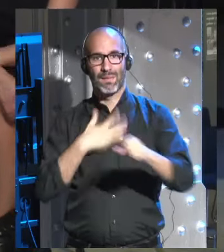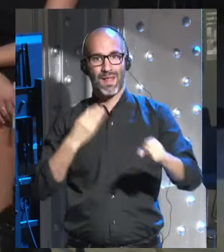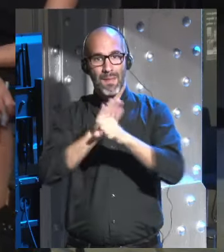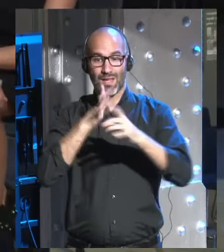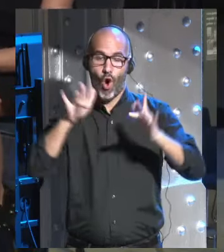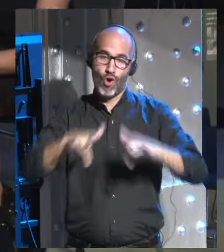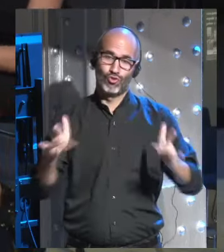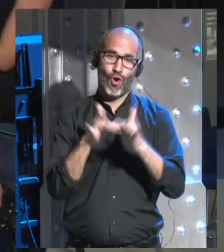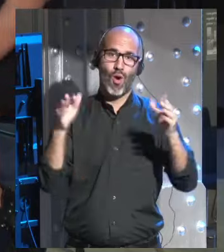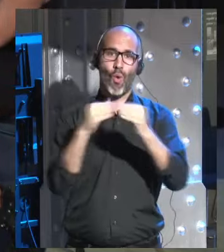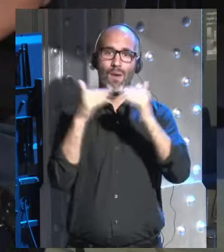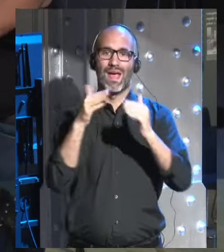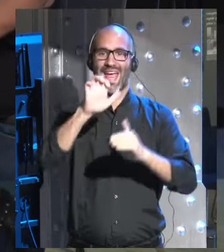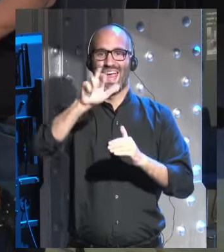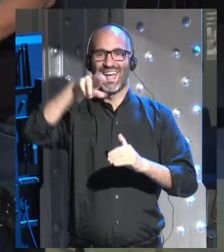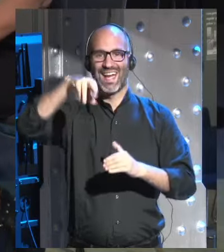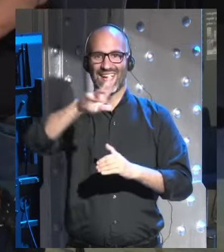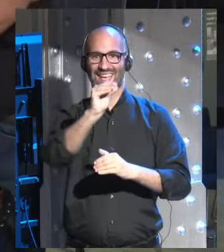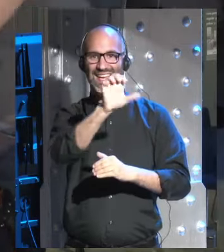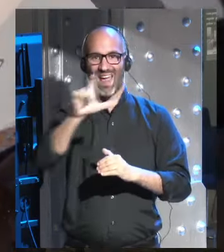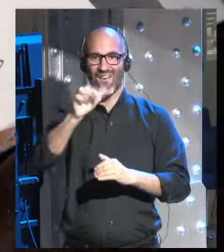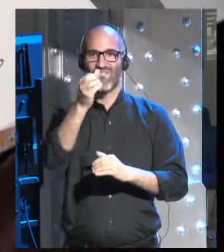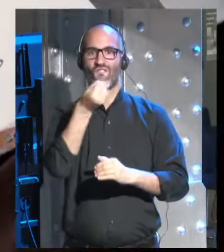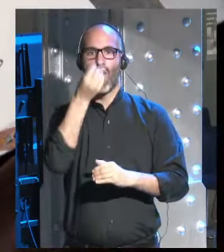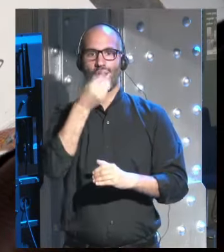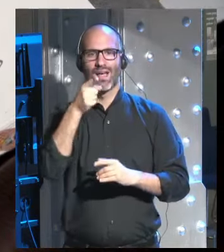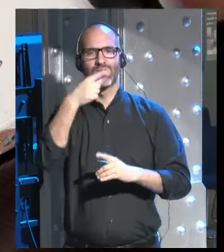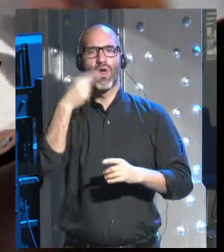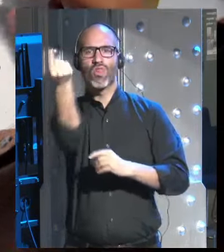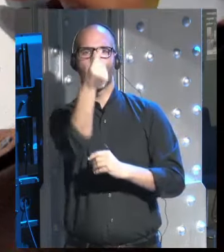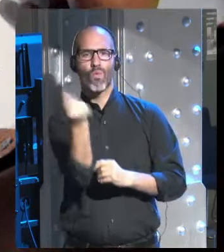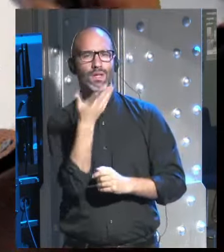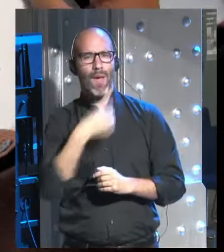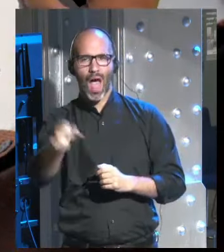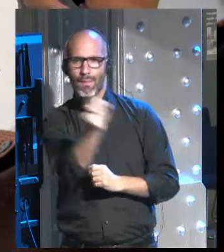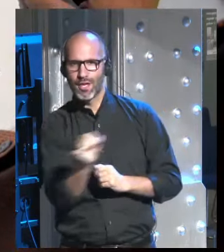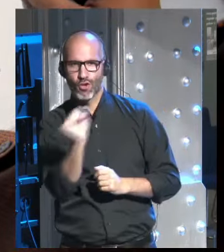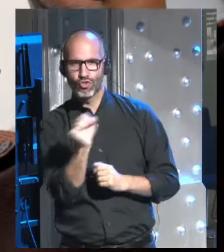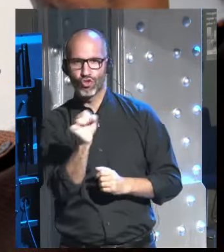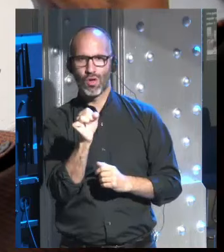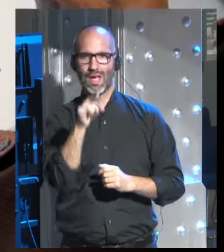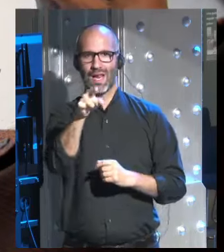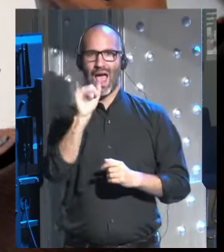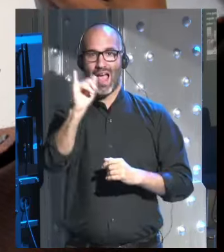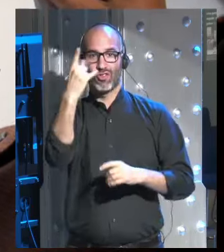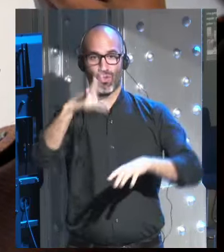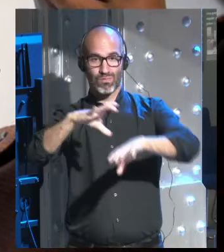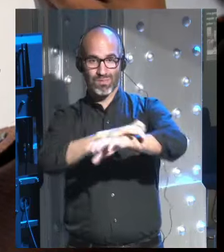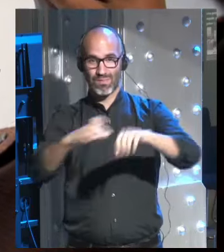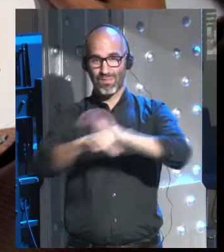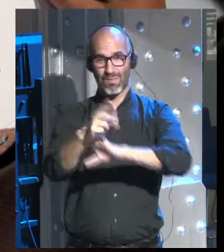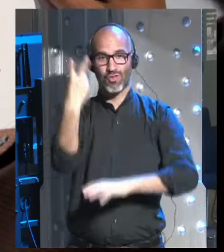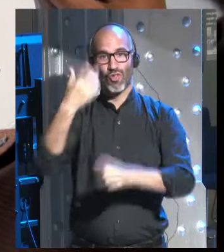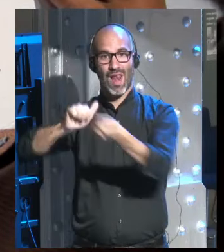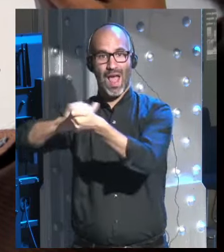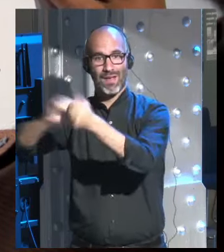está Enrique Flores Enrique Flores es un dibujante absolutamente maravilloso creo que tiene otros dos brazos biónicos en casa